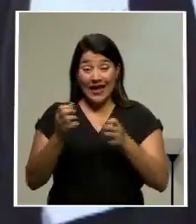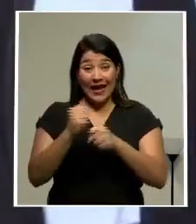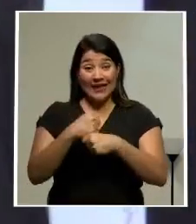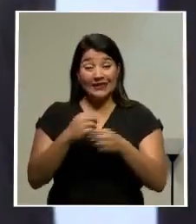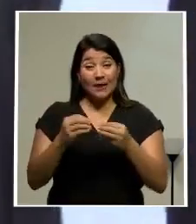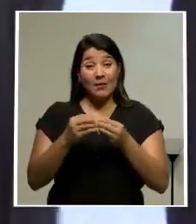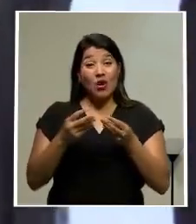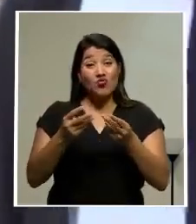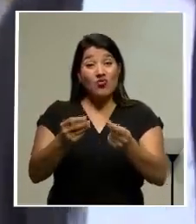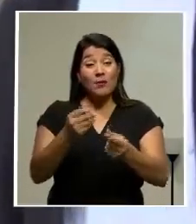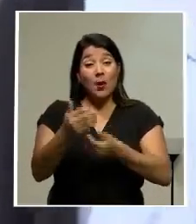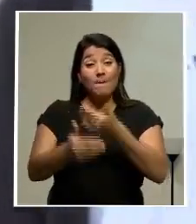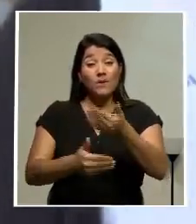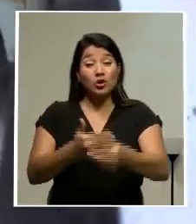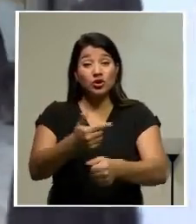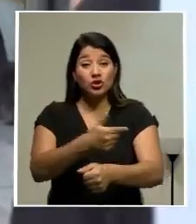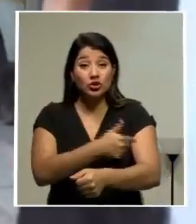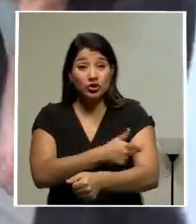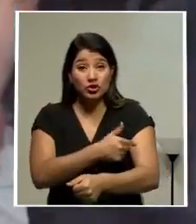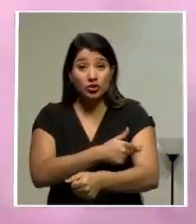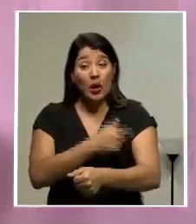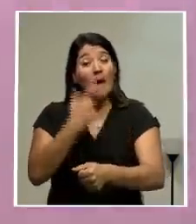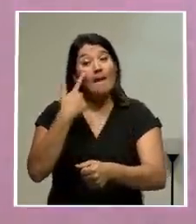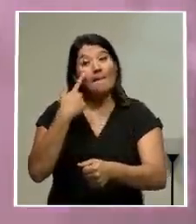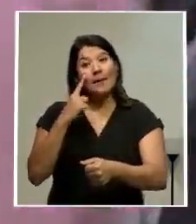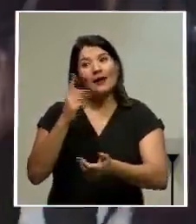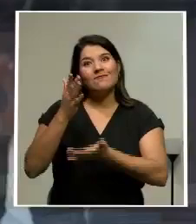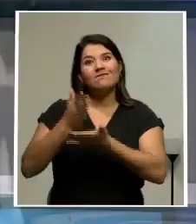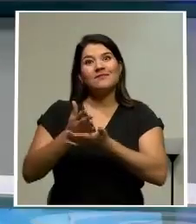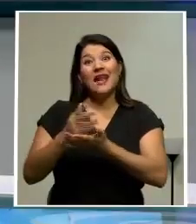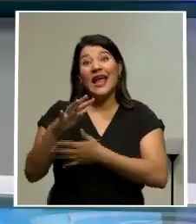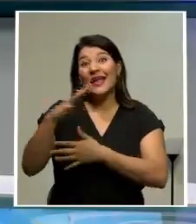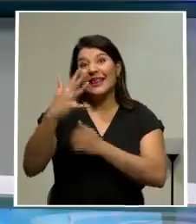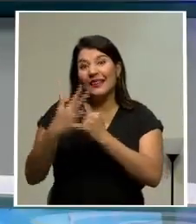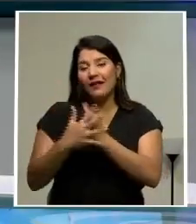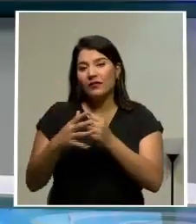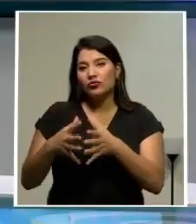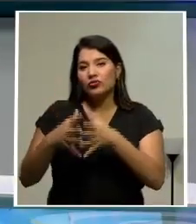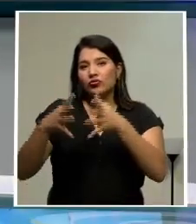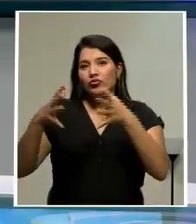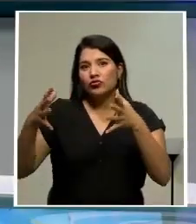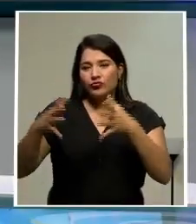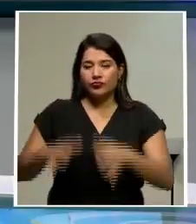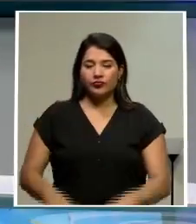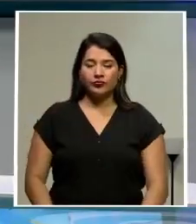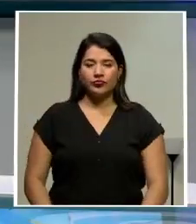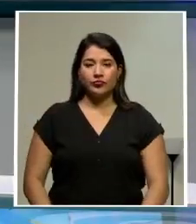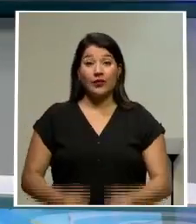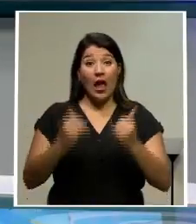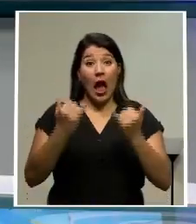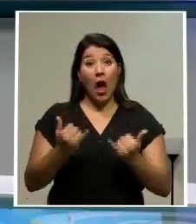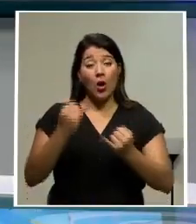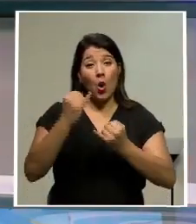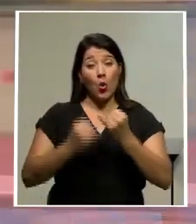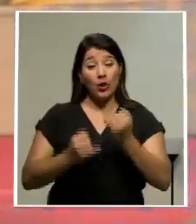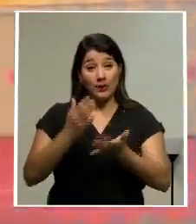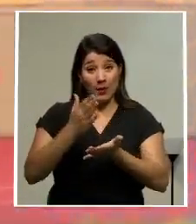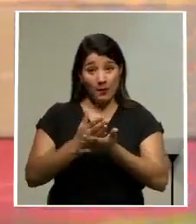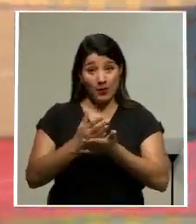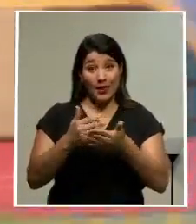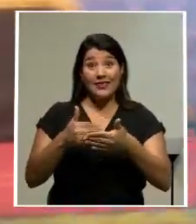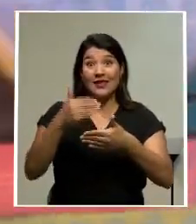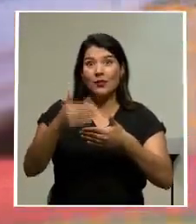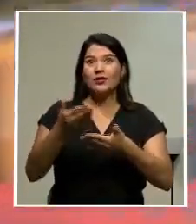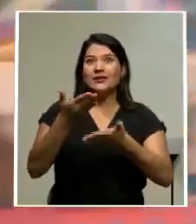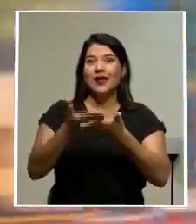para enfrentar lo que califica de quinta ola epidémica. Hacemos nuestra última pausa y volvemos con